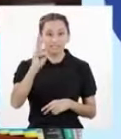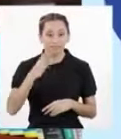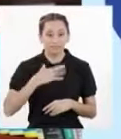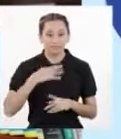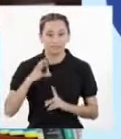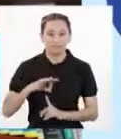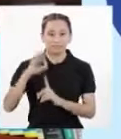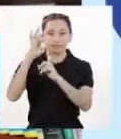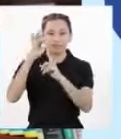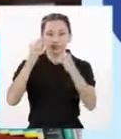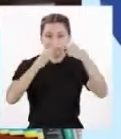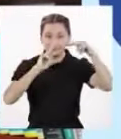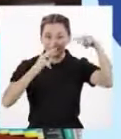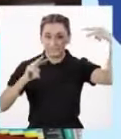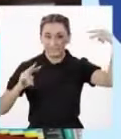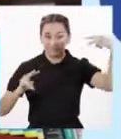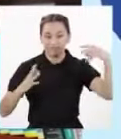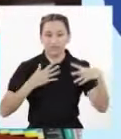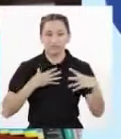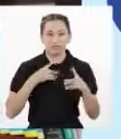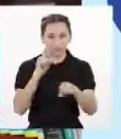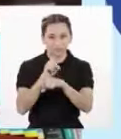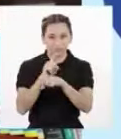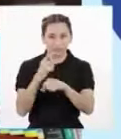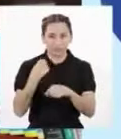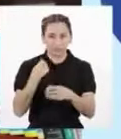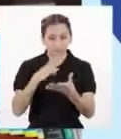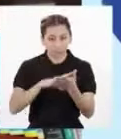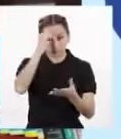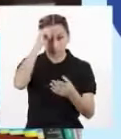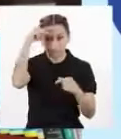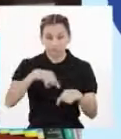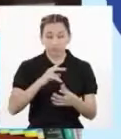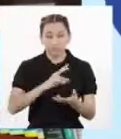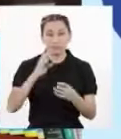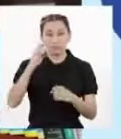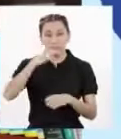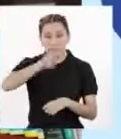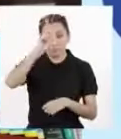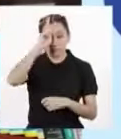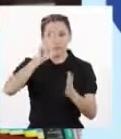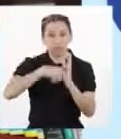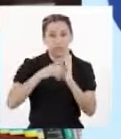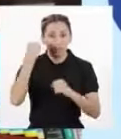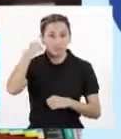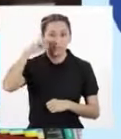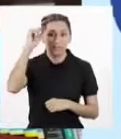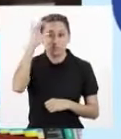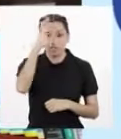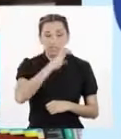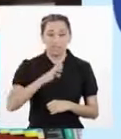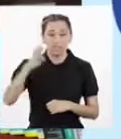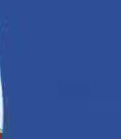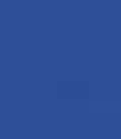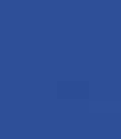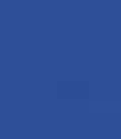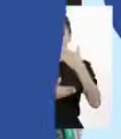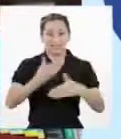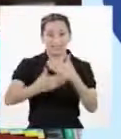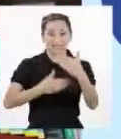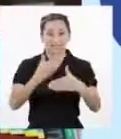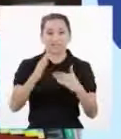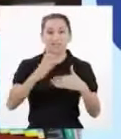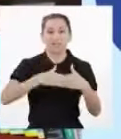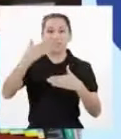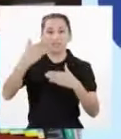especialista en genética Me formé en Perú Luego viajé a Europa para entrenarme en los centros de genética del cáncer